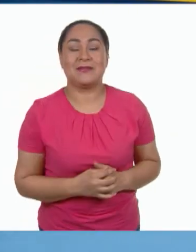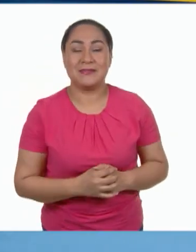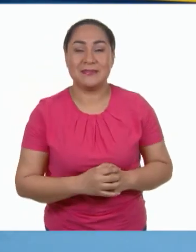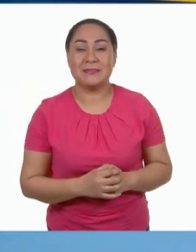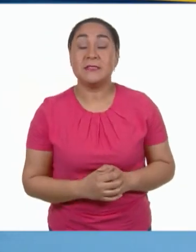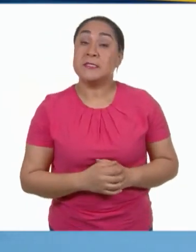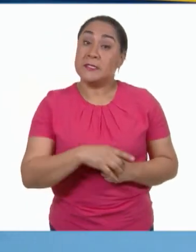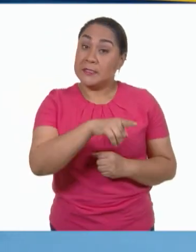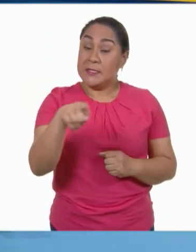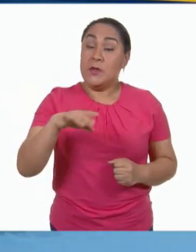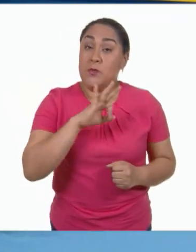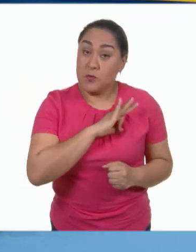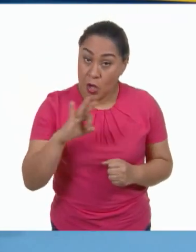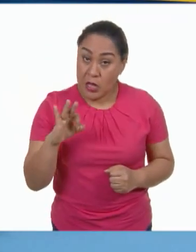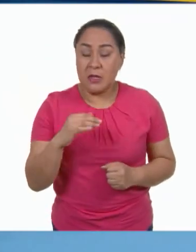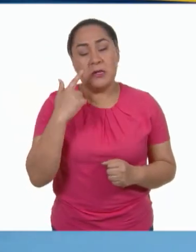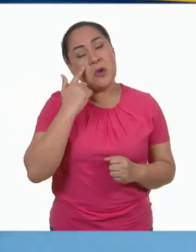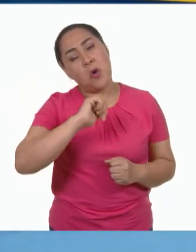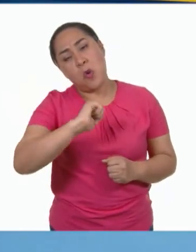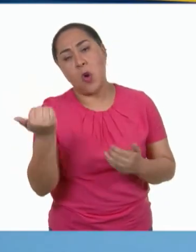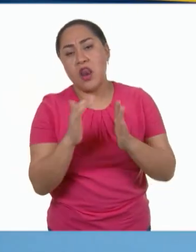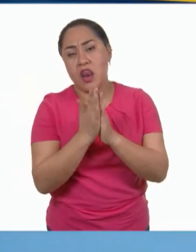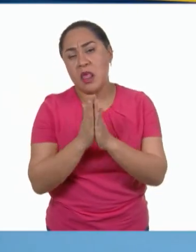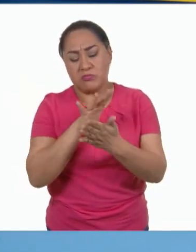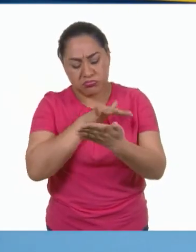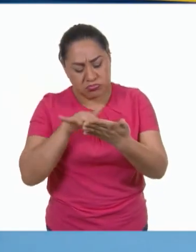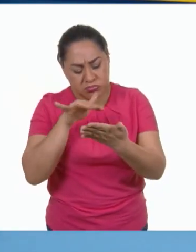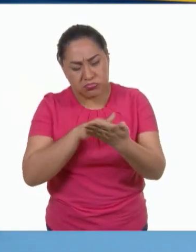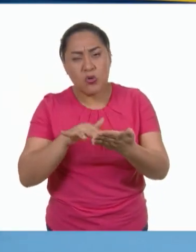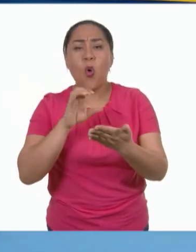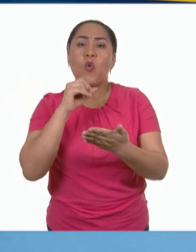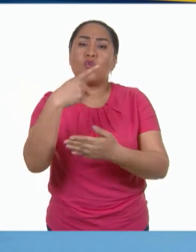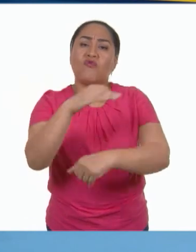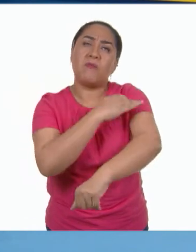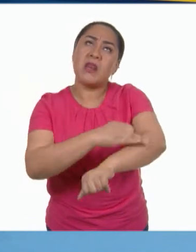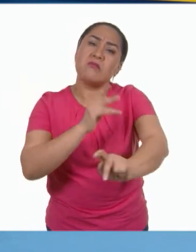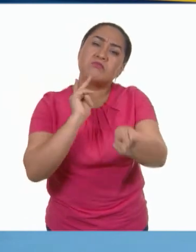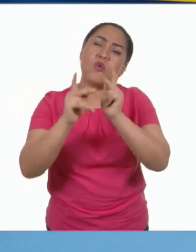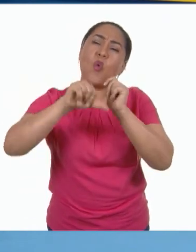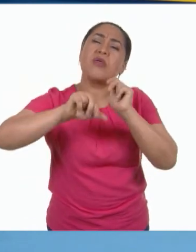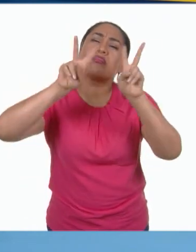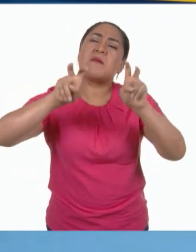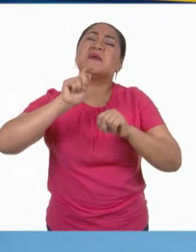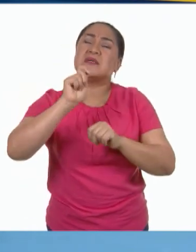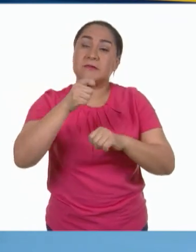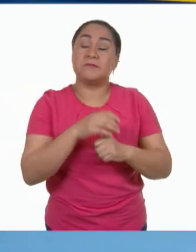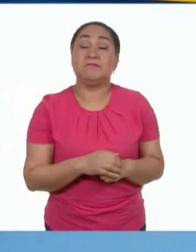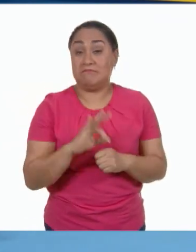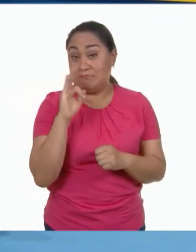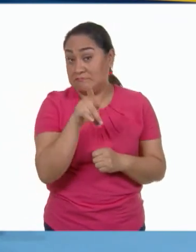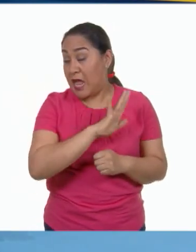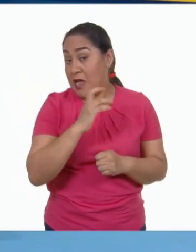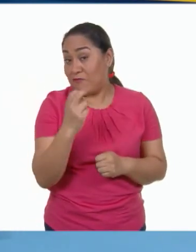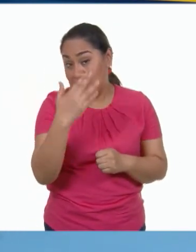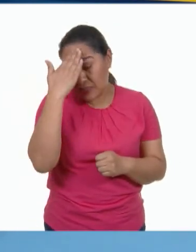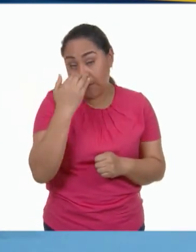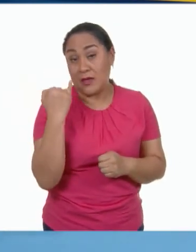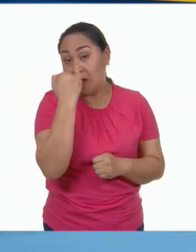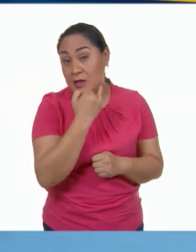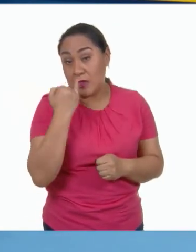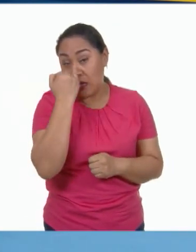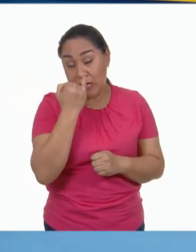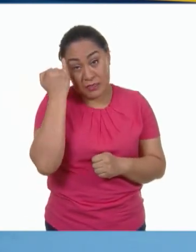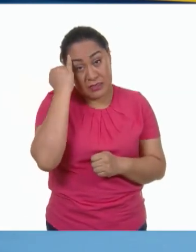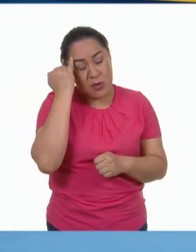Si te es posible, consulta otros libros y comenta el tema de hoy con tu familia. Si tienes la fortuna de hablar una lengua indígena,